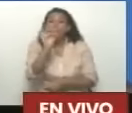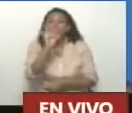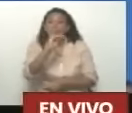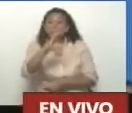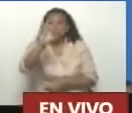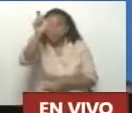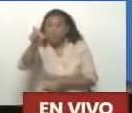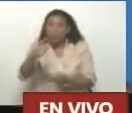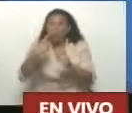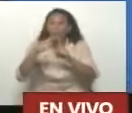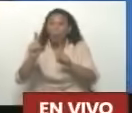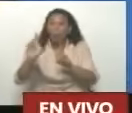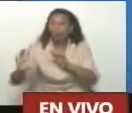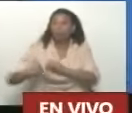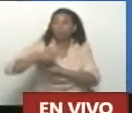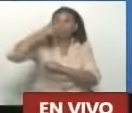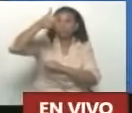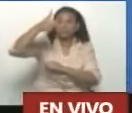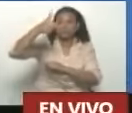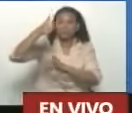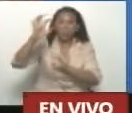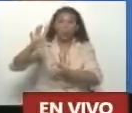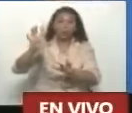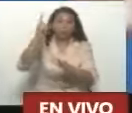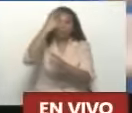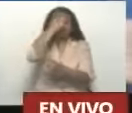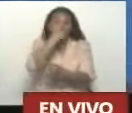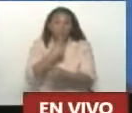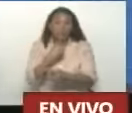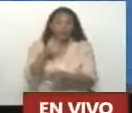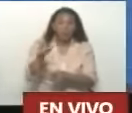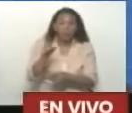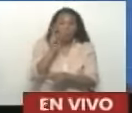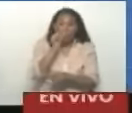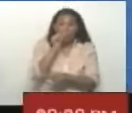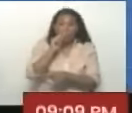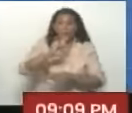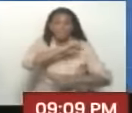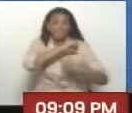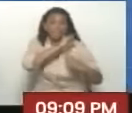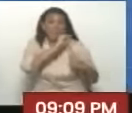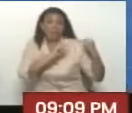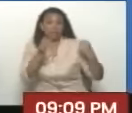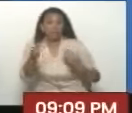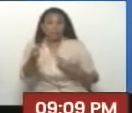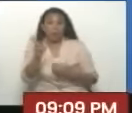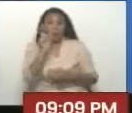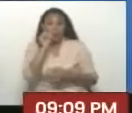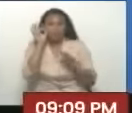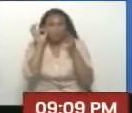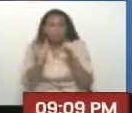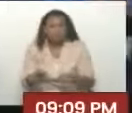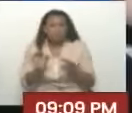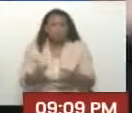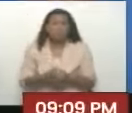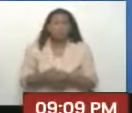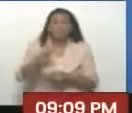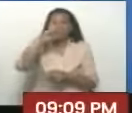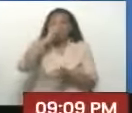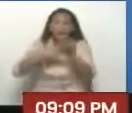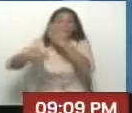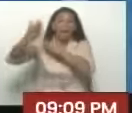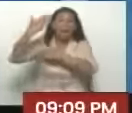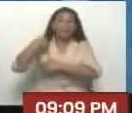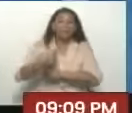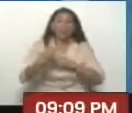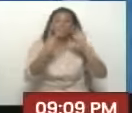de aquilatadas virtudes, como lo es mi general de división, Jorge Márquez, quien a lo largo de estos